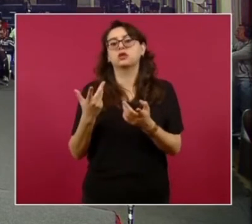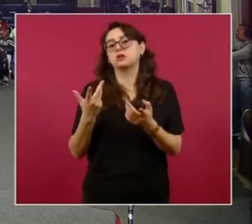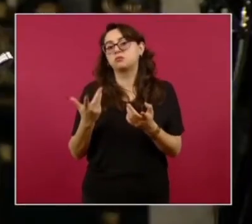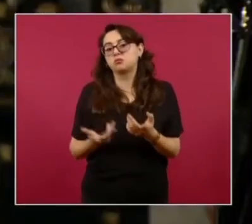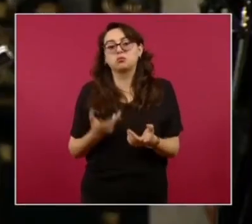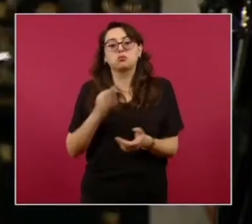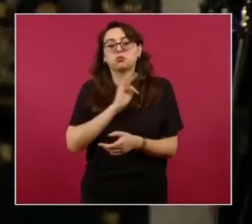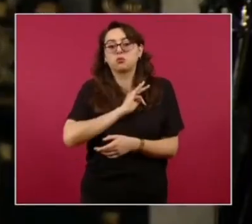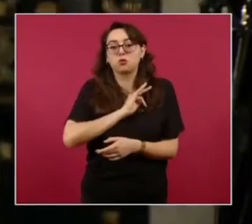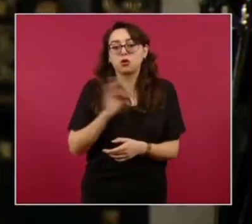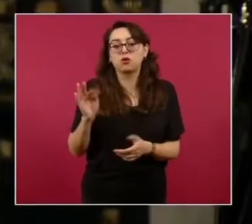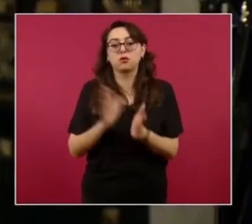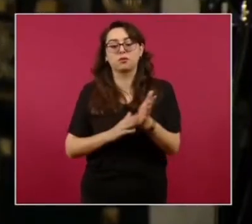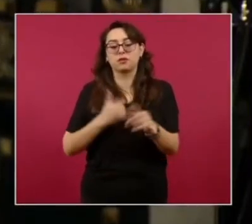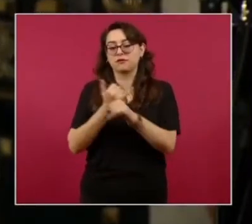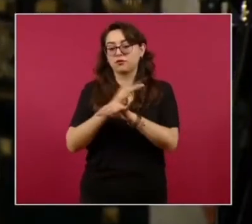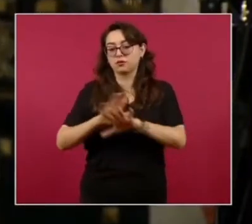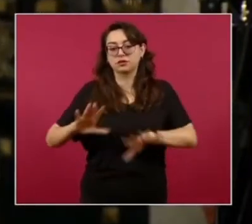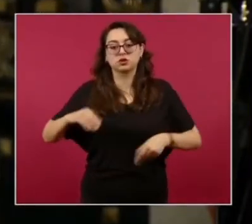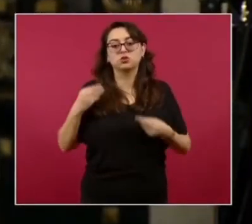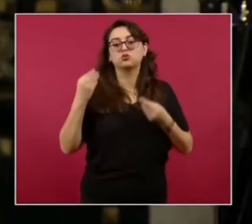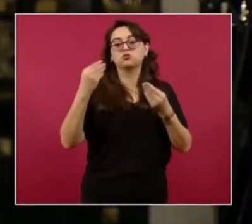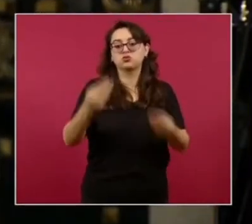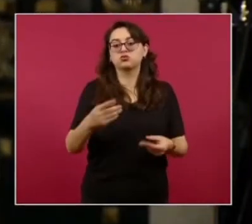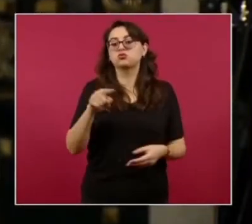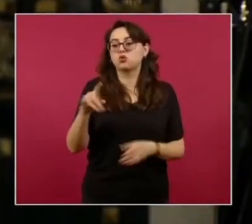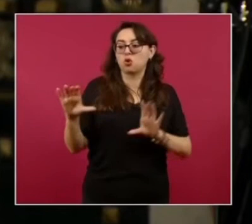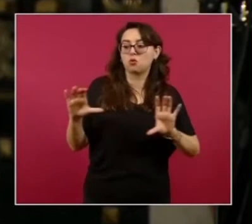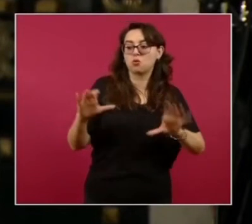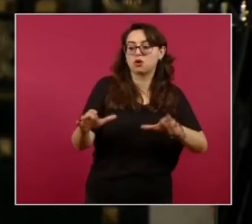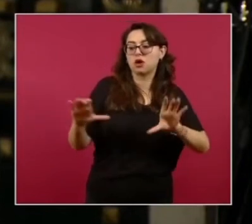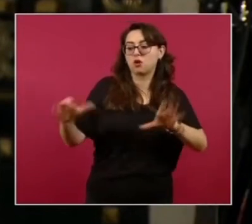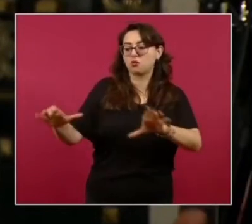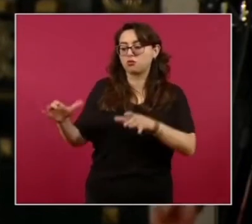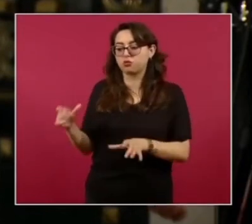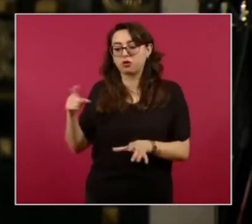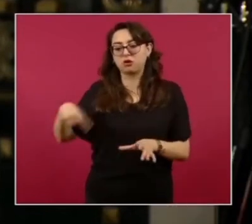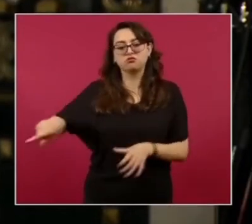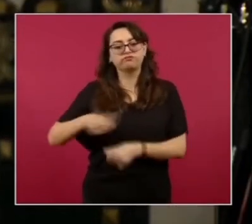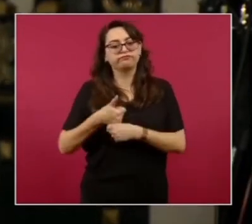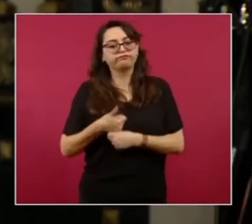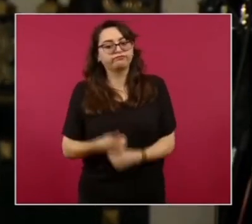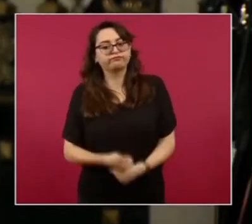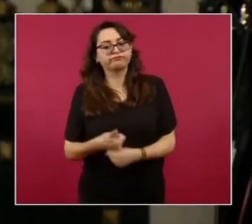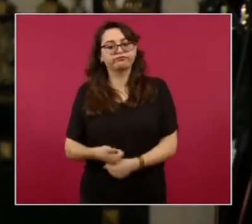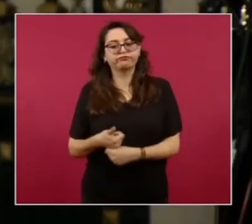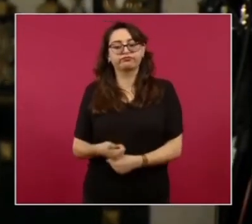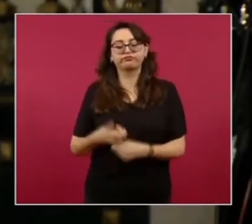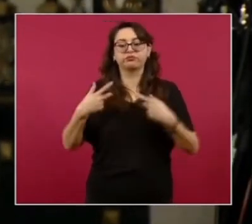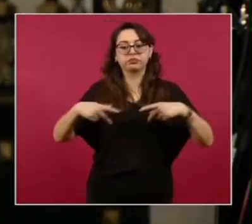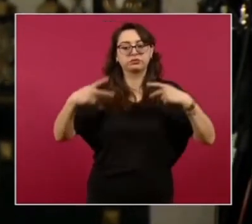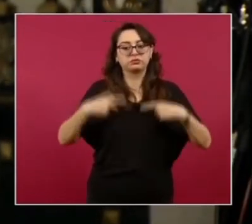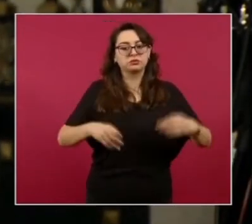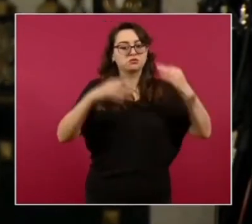el estado de Guerrero, aún así los paniaguados no quiere que siga